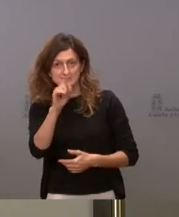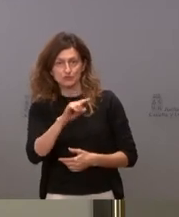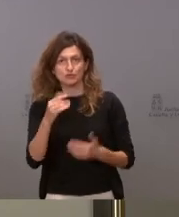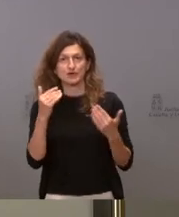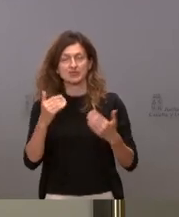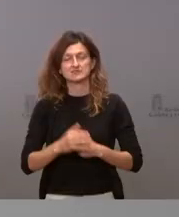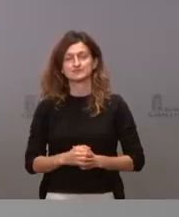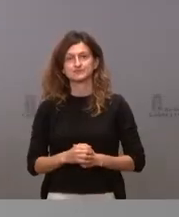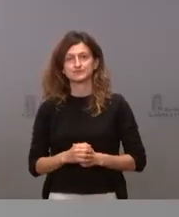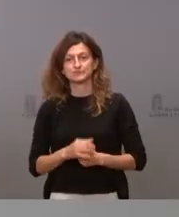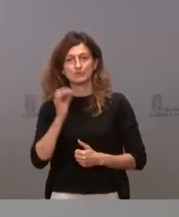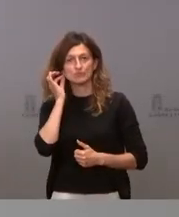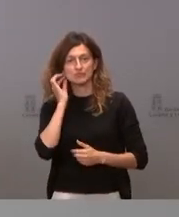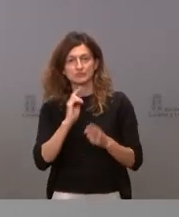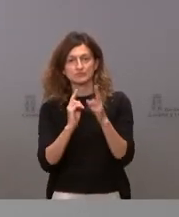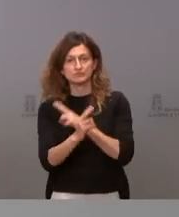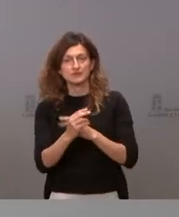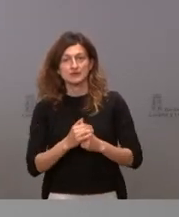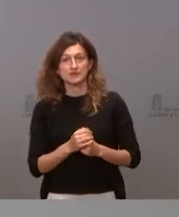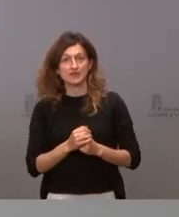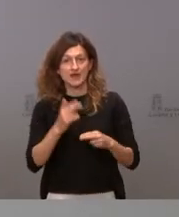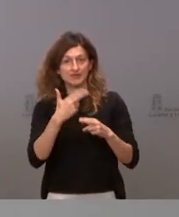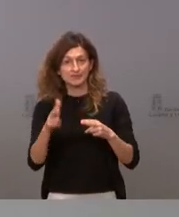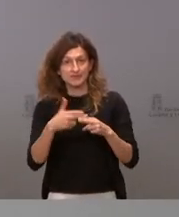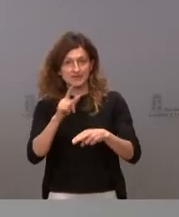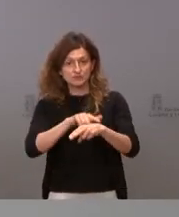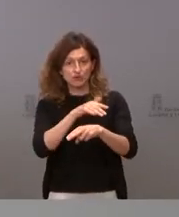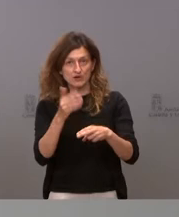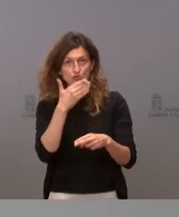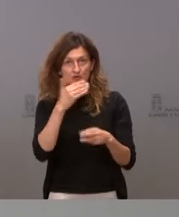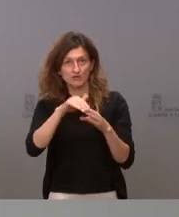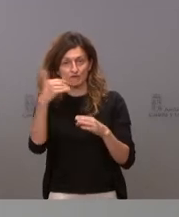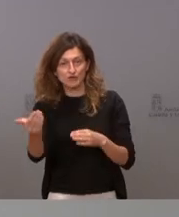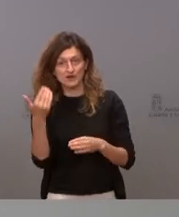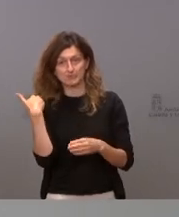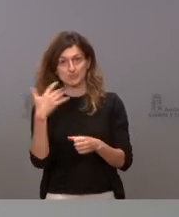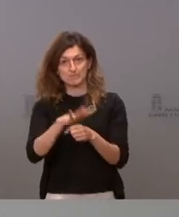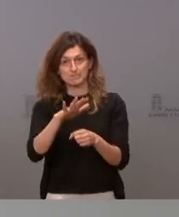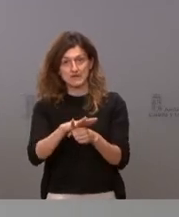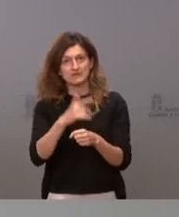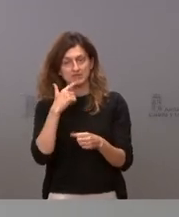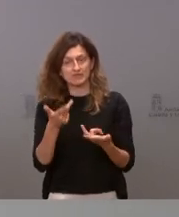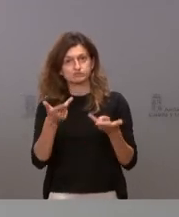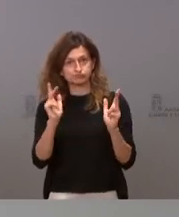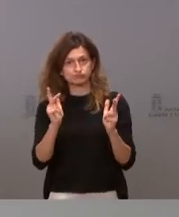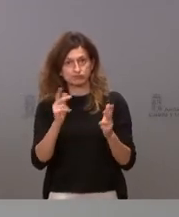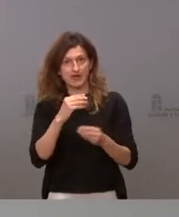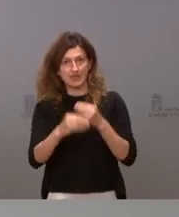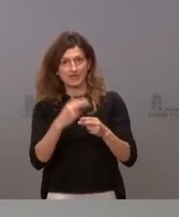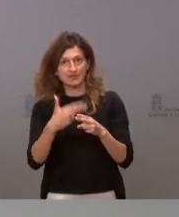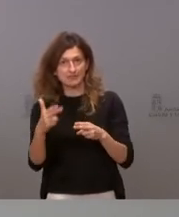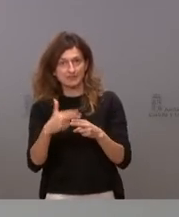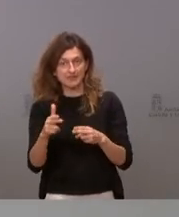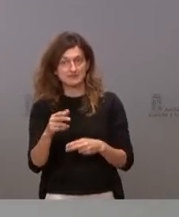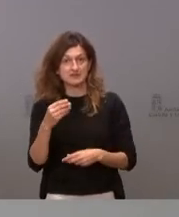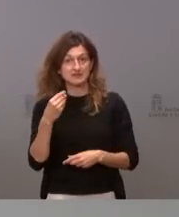Sí, respecto a las extraescolares, también en las propias instrucciones del martes se ponía expresamente que se permitían las extraescolares y que ese